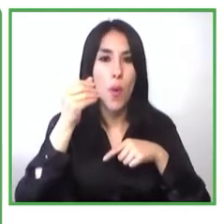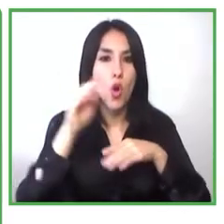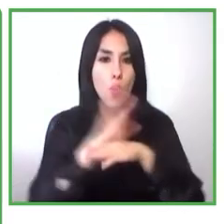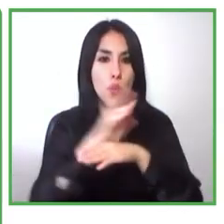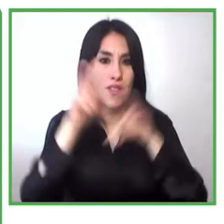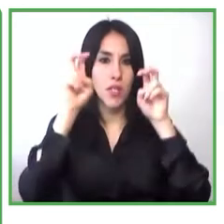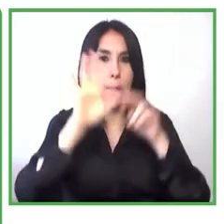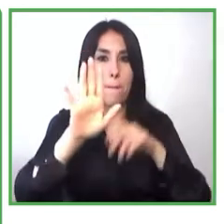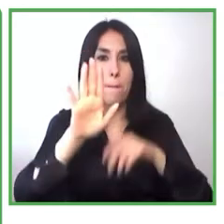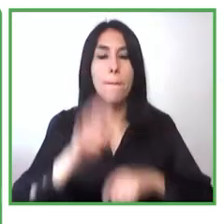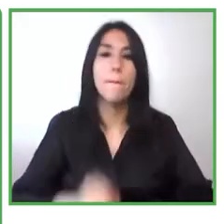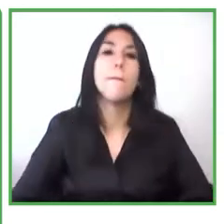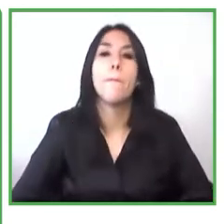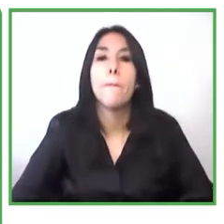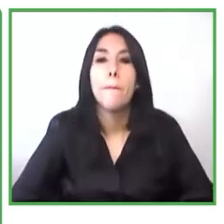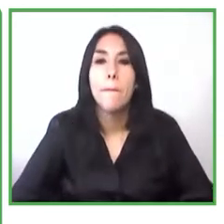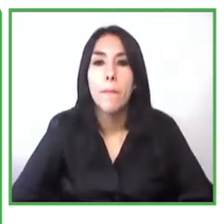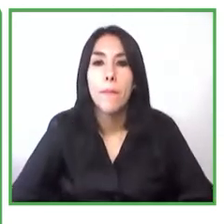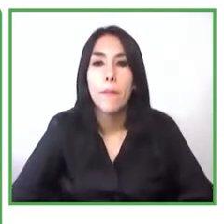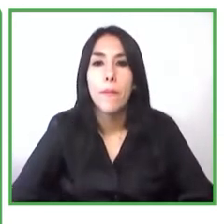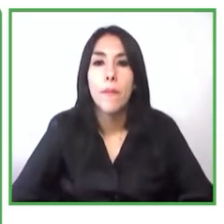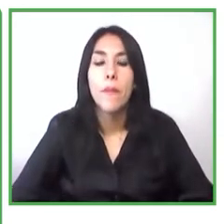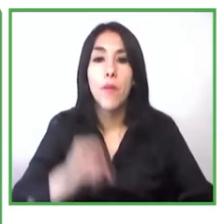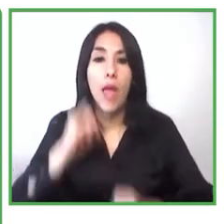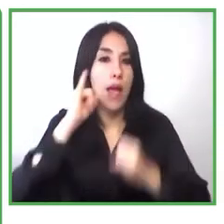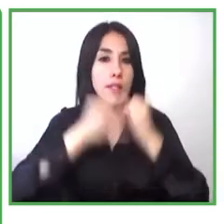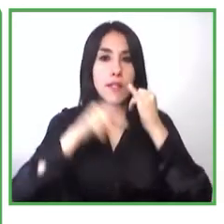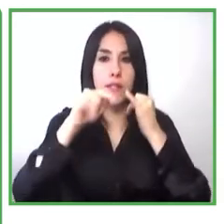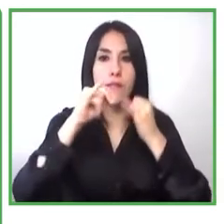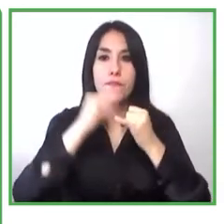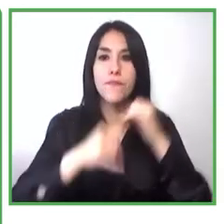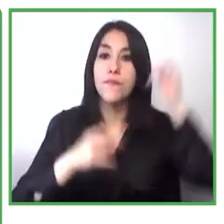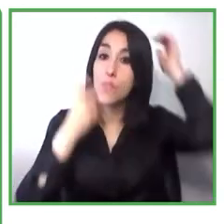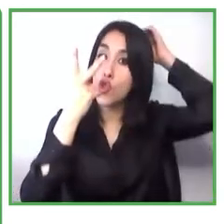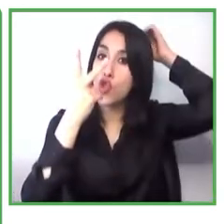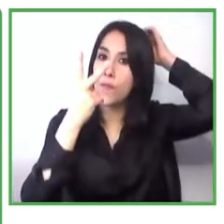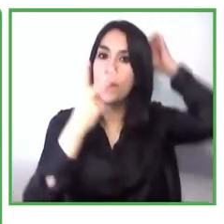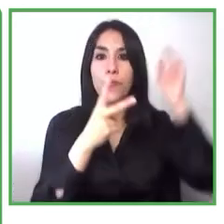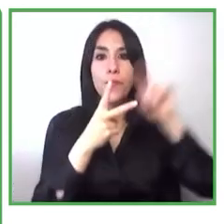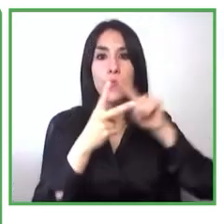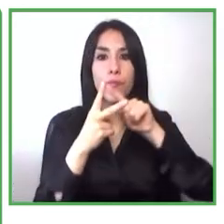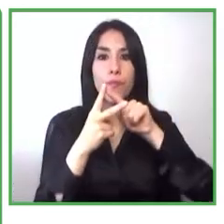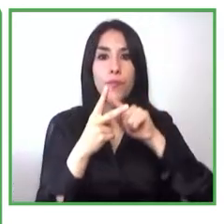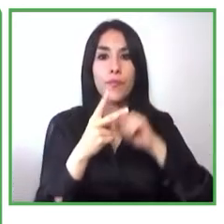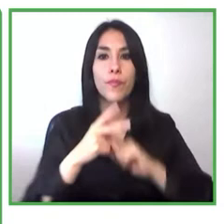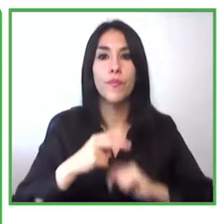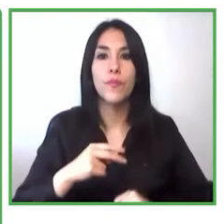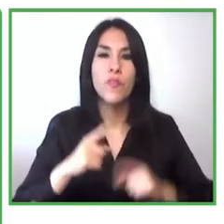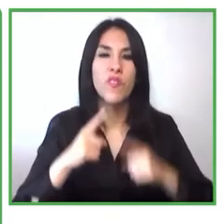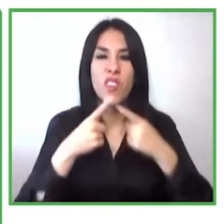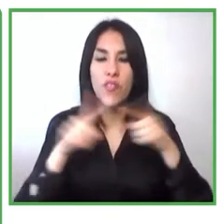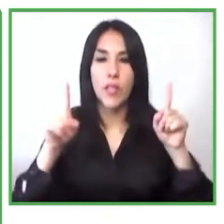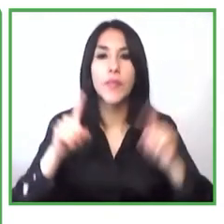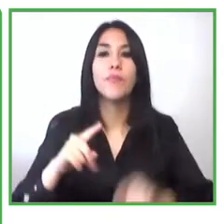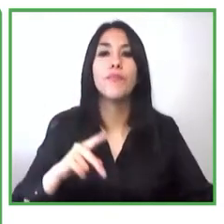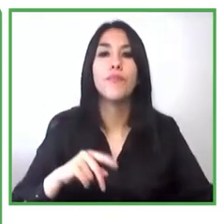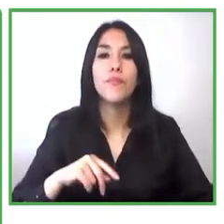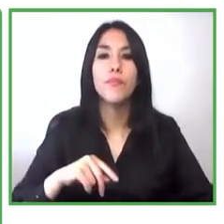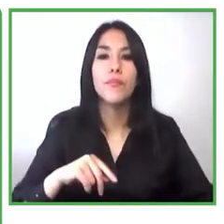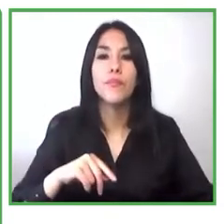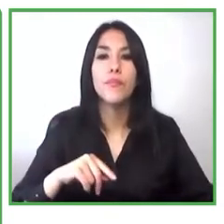un emprendimiento un poco distinto a los dos anteriores que ustedes acaban de ver esto es un emprendimiento un